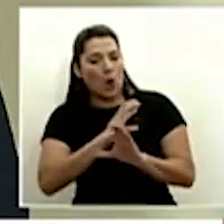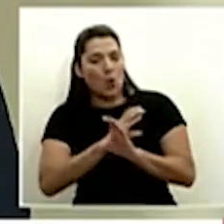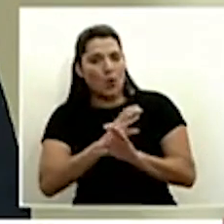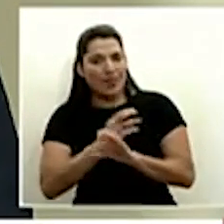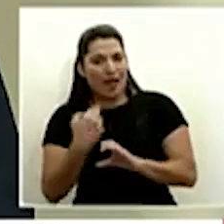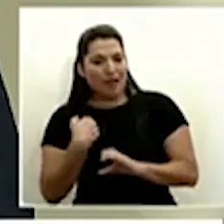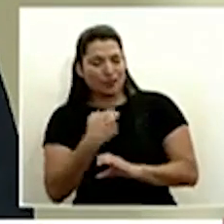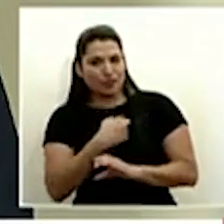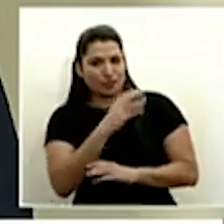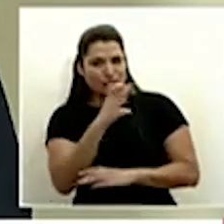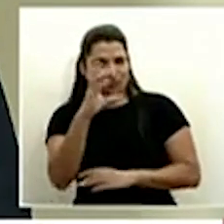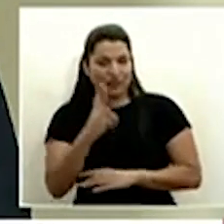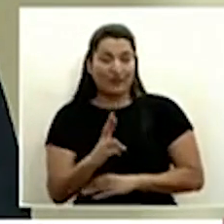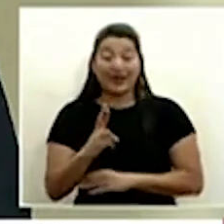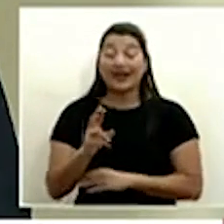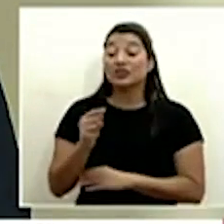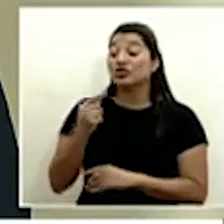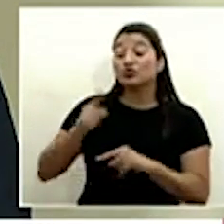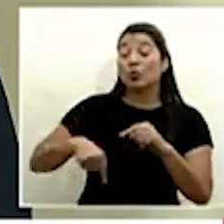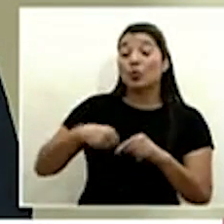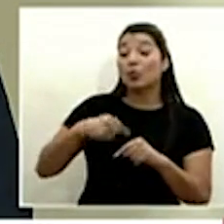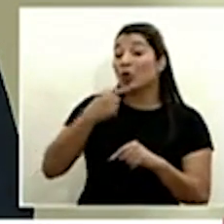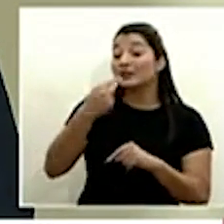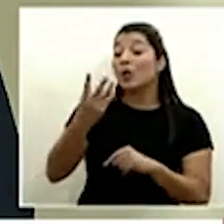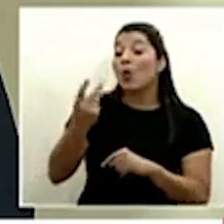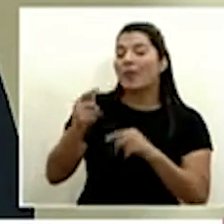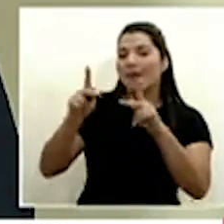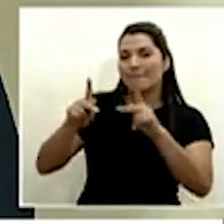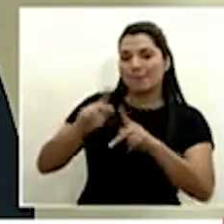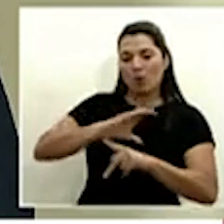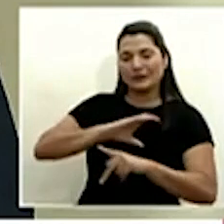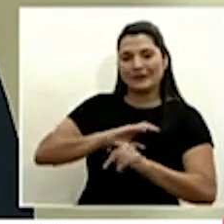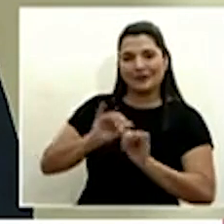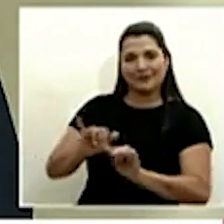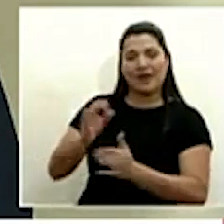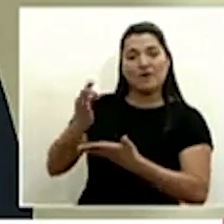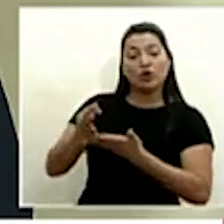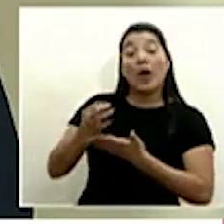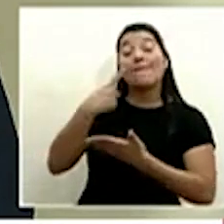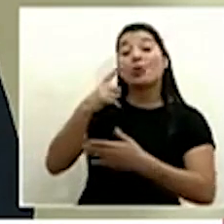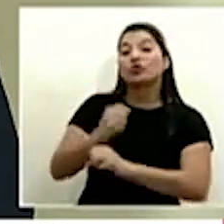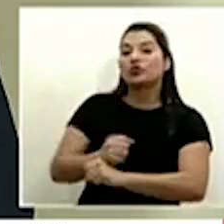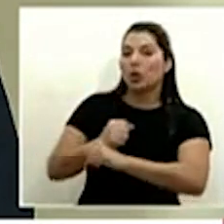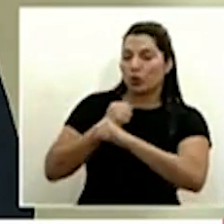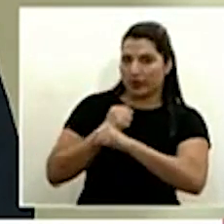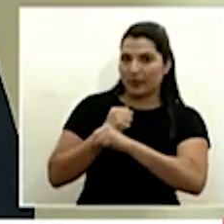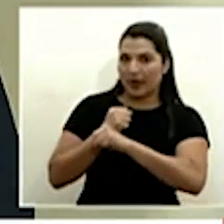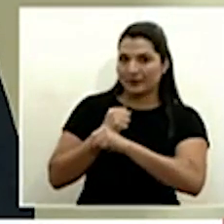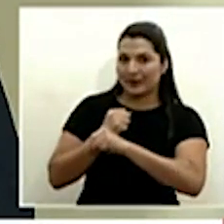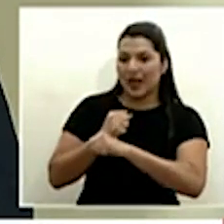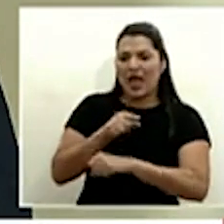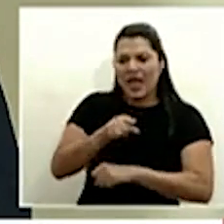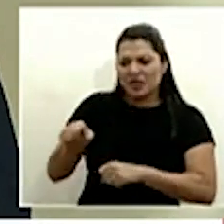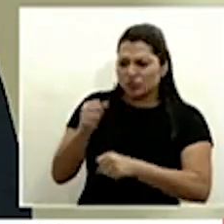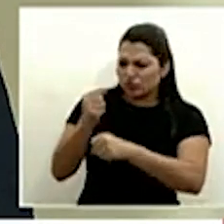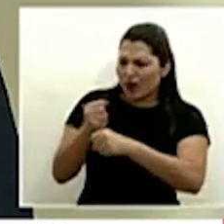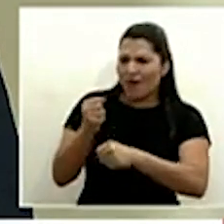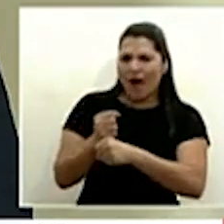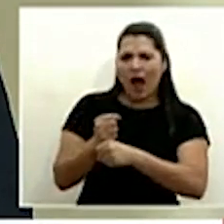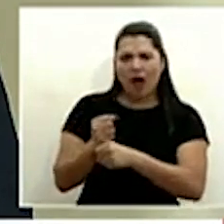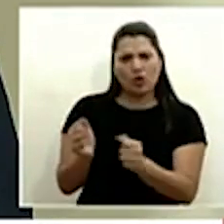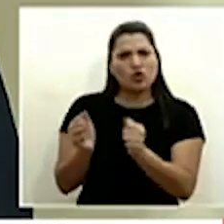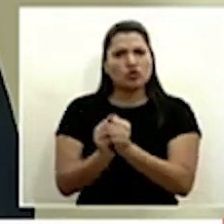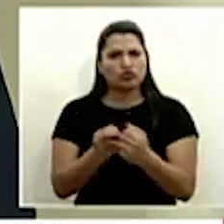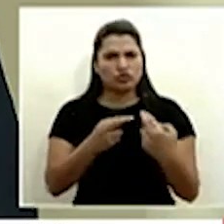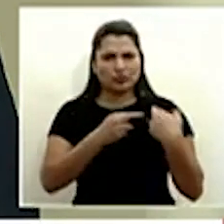el nivel de confianza está en el trabajo que se está haciendo como empleados públicos responsables y